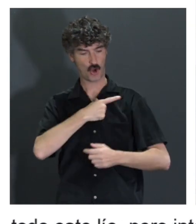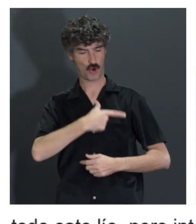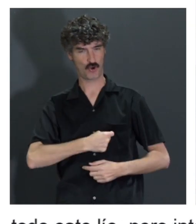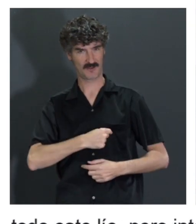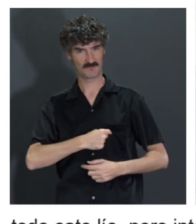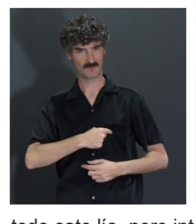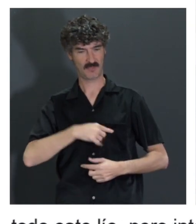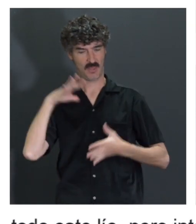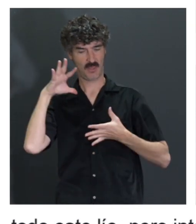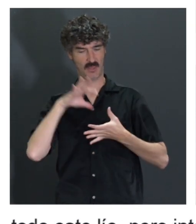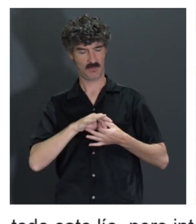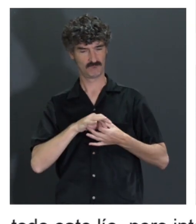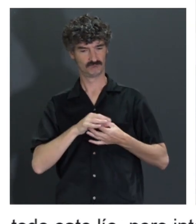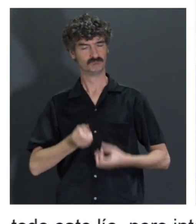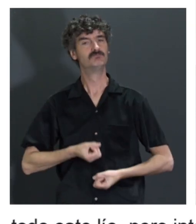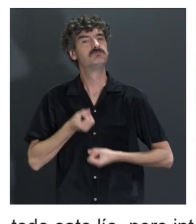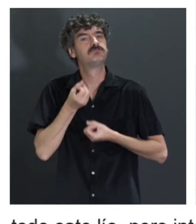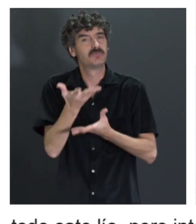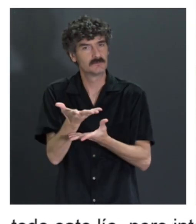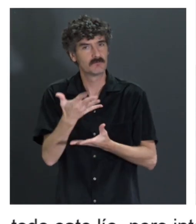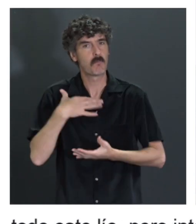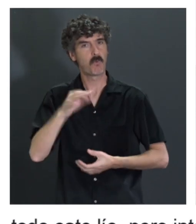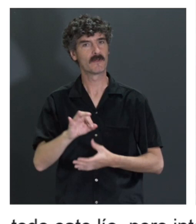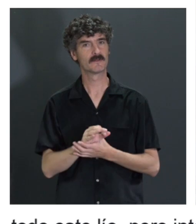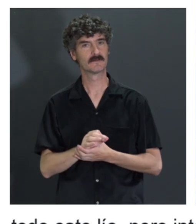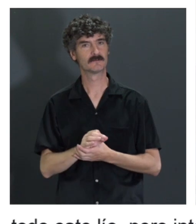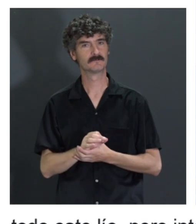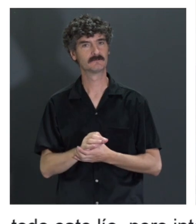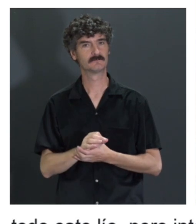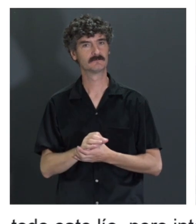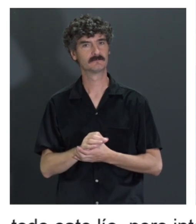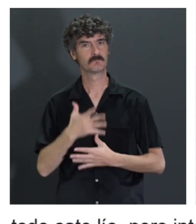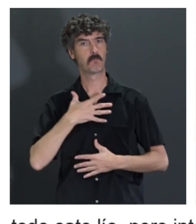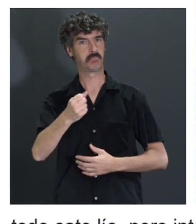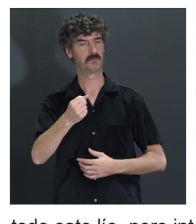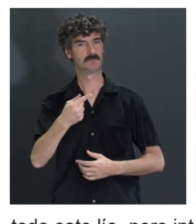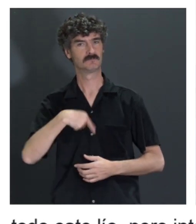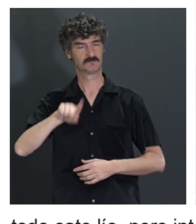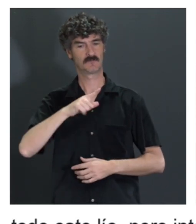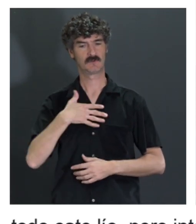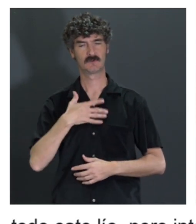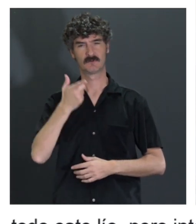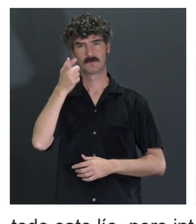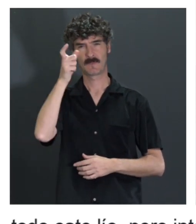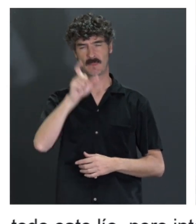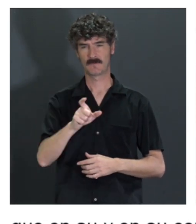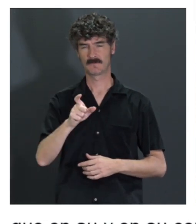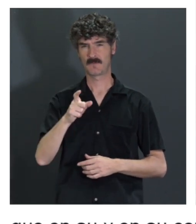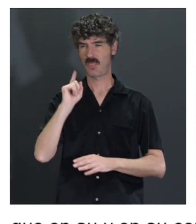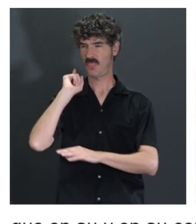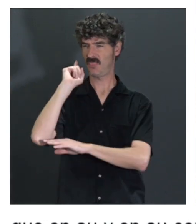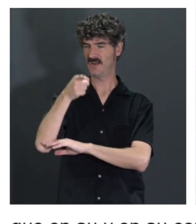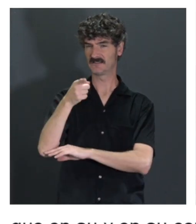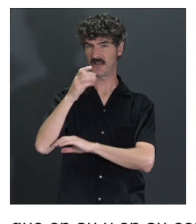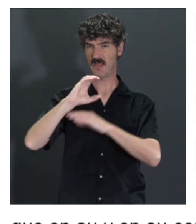ya tengan una predisposición porque a la hora tú de diseñar, yo me acuerdo siempre, creo que fue, no sé si fue la antigua directora